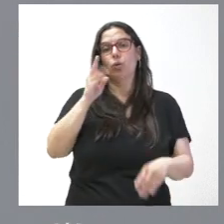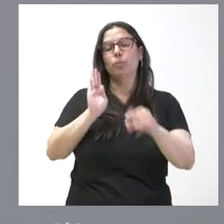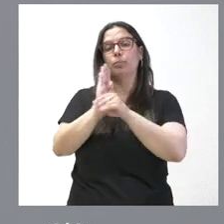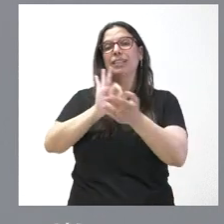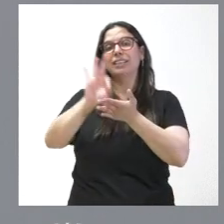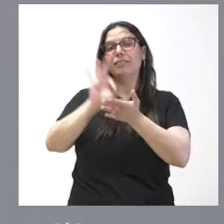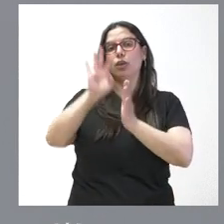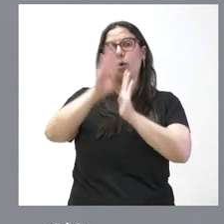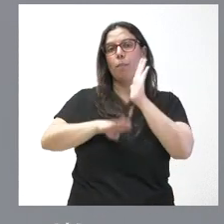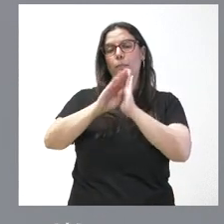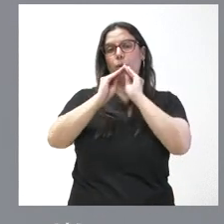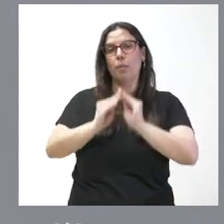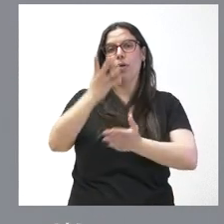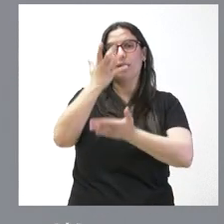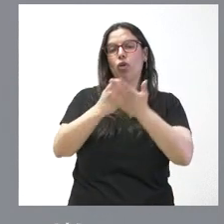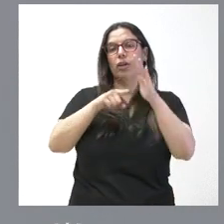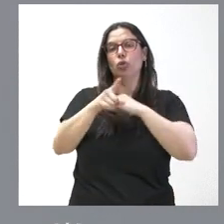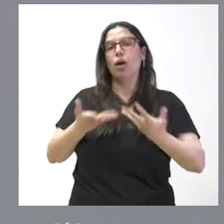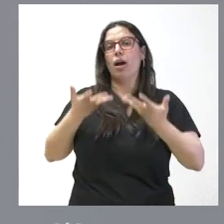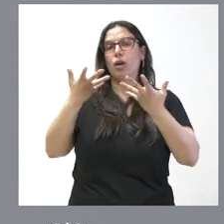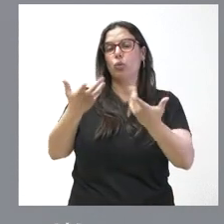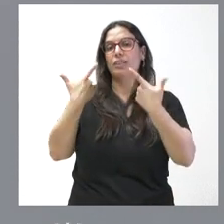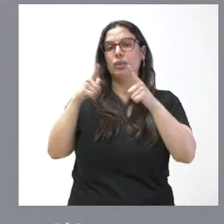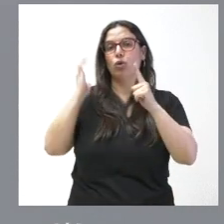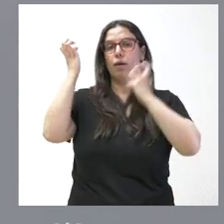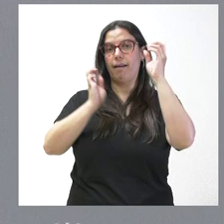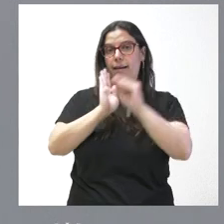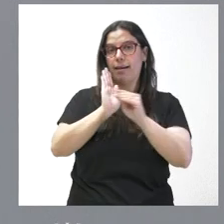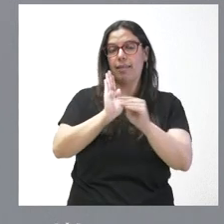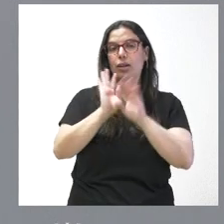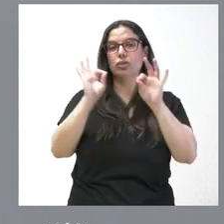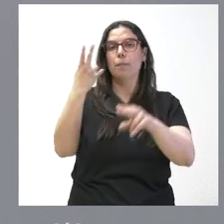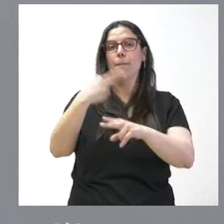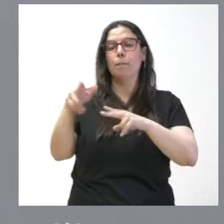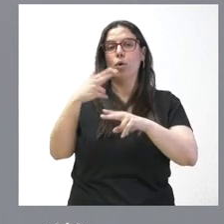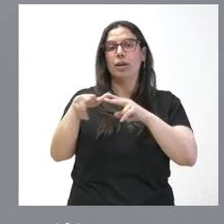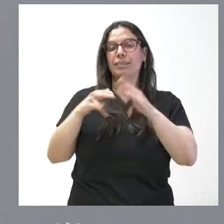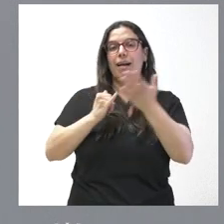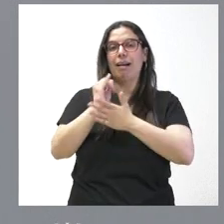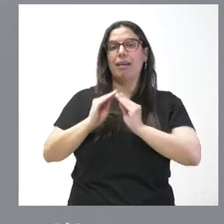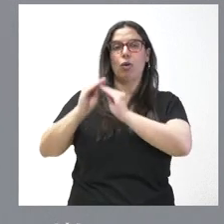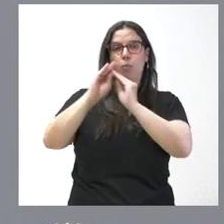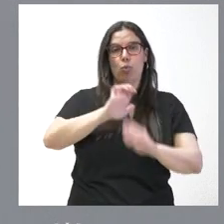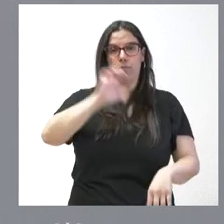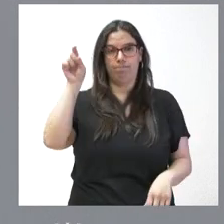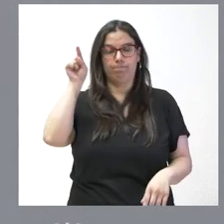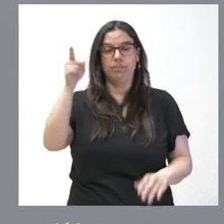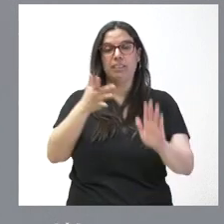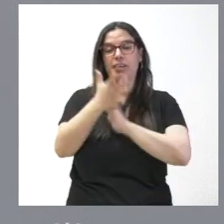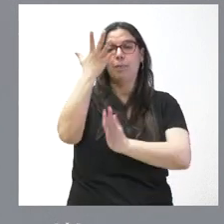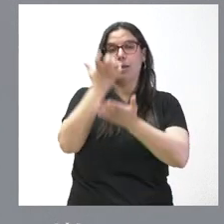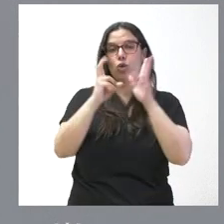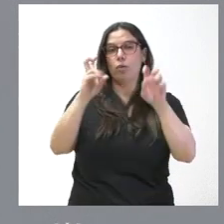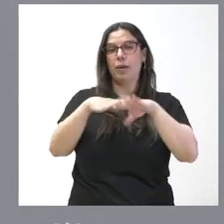servicio de programación de aplicaciones de gestión de ayudas del sector ganaderos de la política agraria común. Estamos hablando sobre todo de nuevas aplicaciones para el bovino,